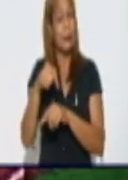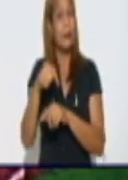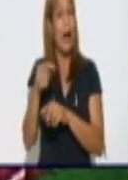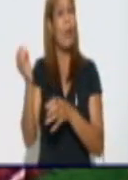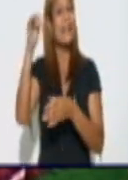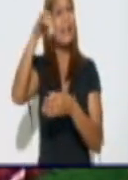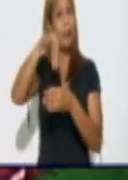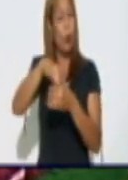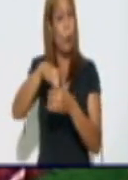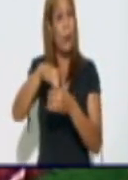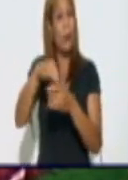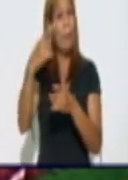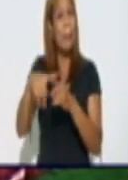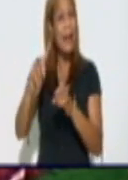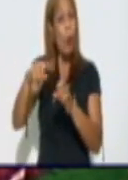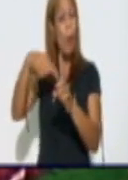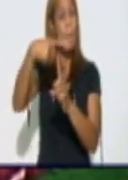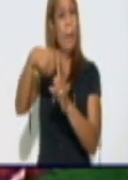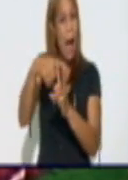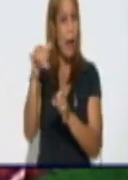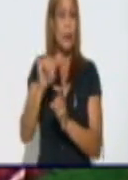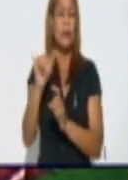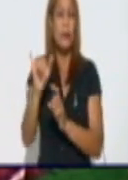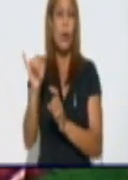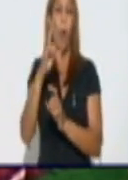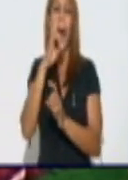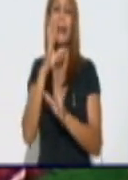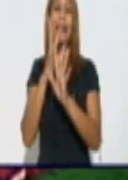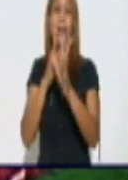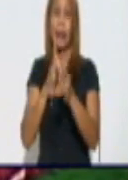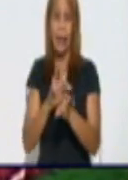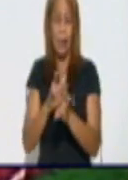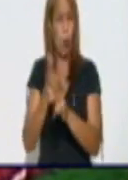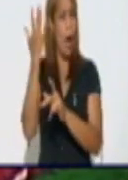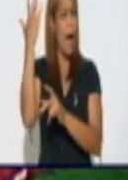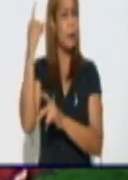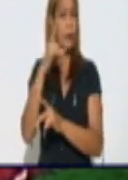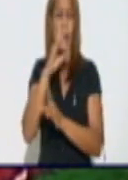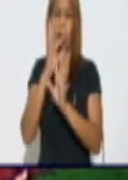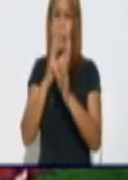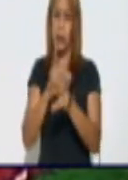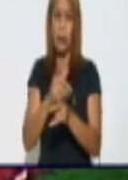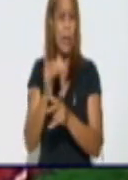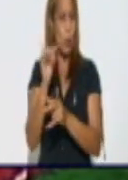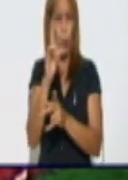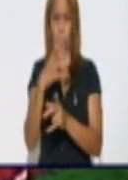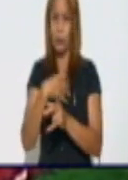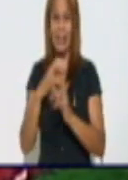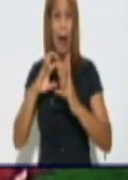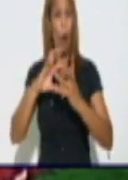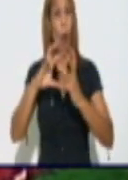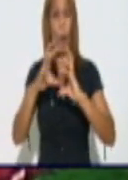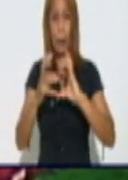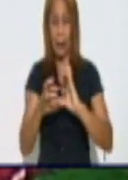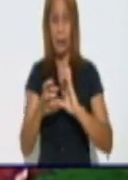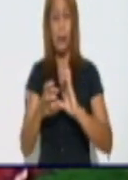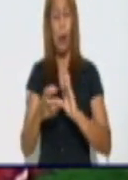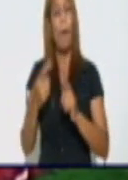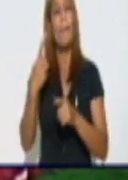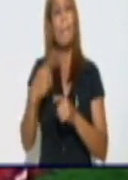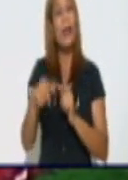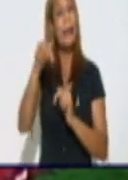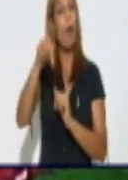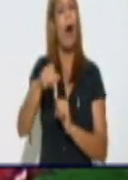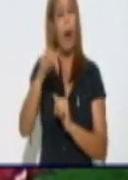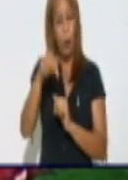Pero se suma ahora a Niquero, un municipio que no había sido de los más complicados con COVID-19 y que